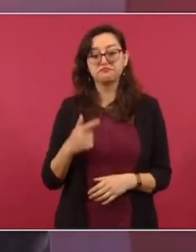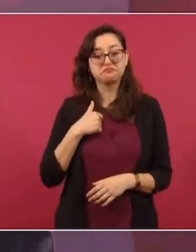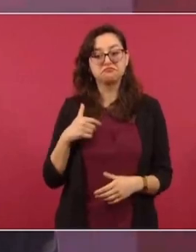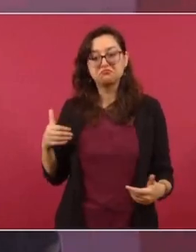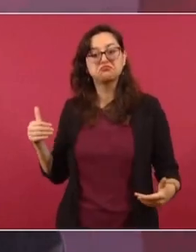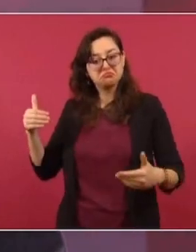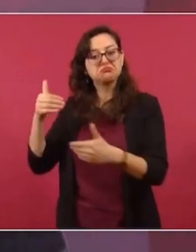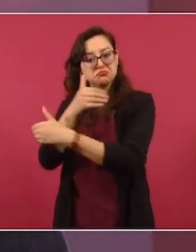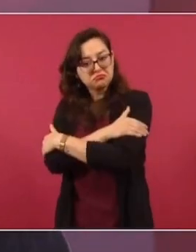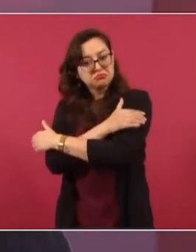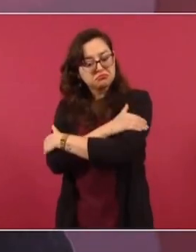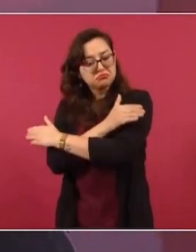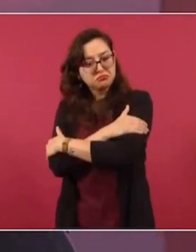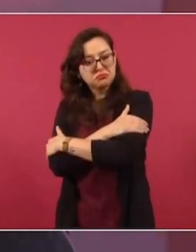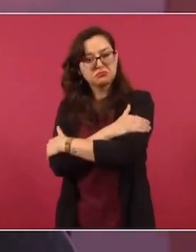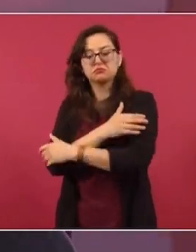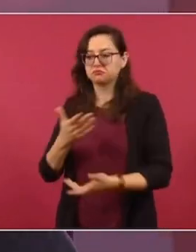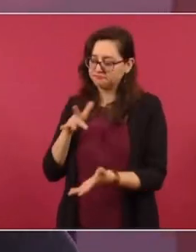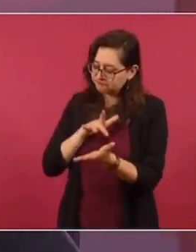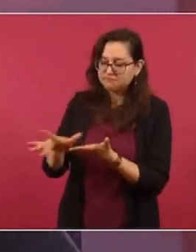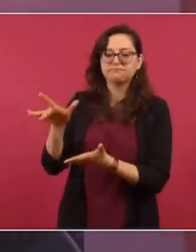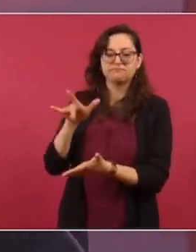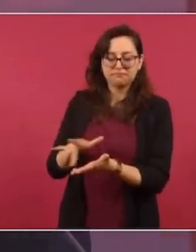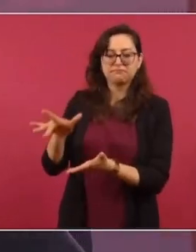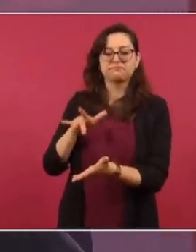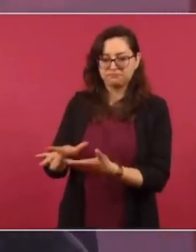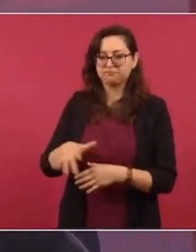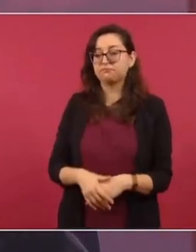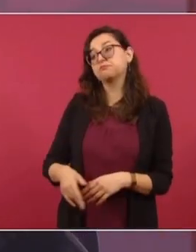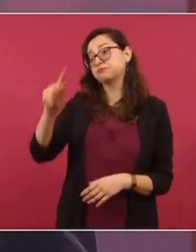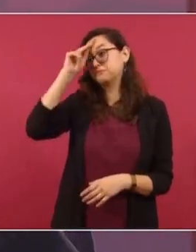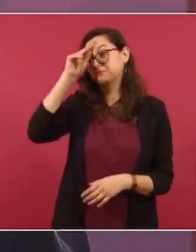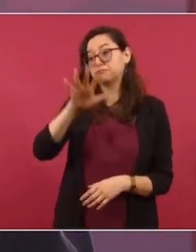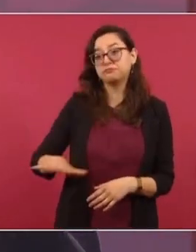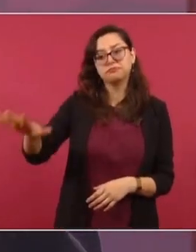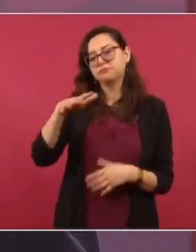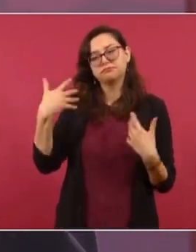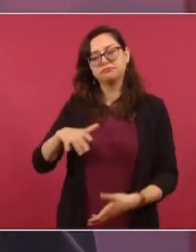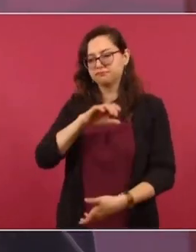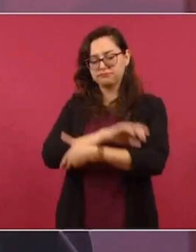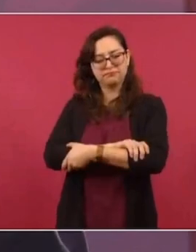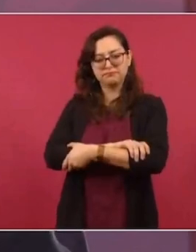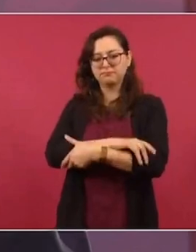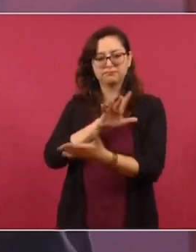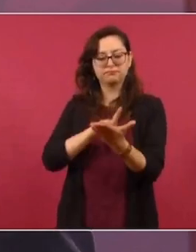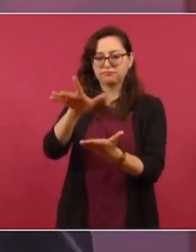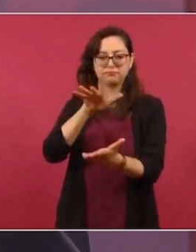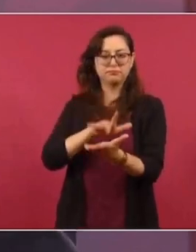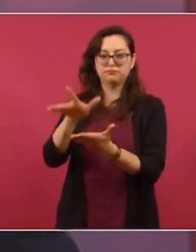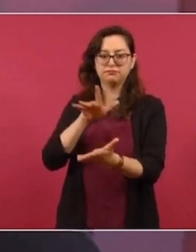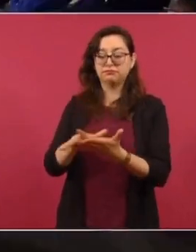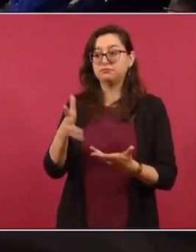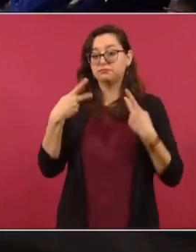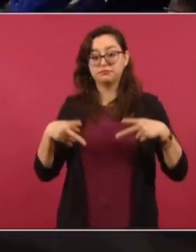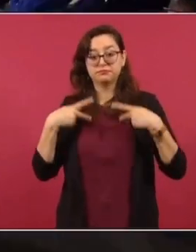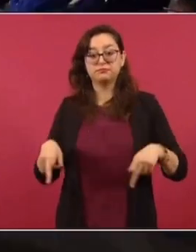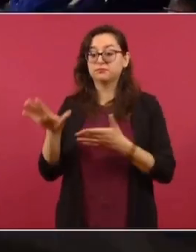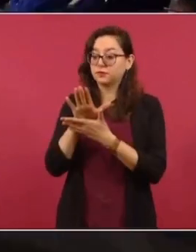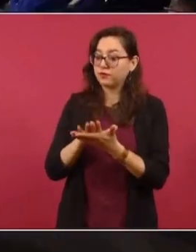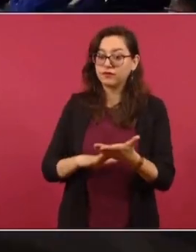y expresé mi solidaridad con el pueblo del Perú, sobre todo con el pueblo humilde,